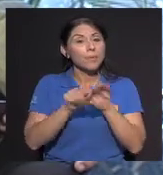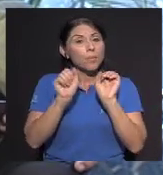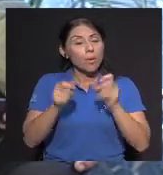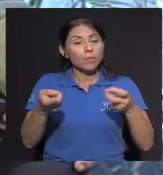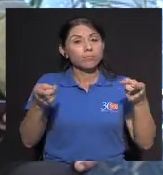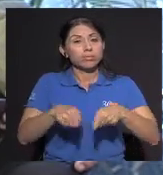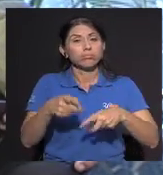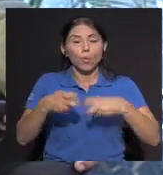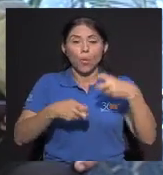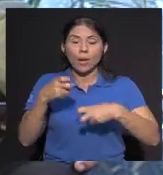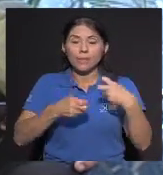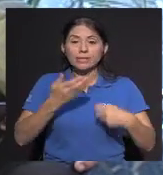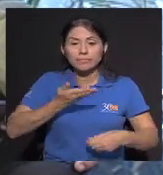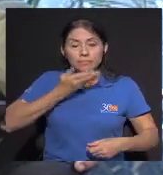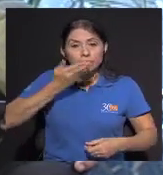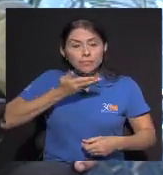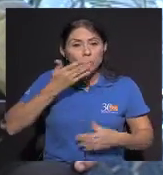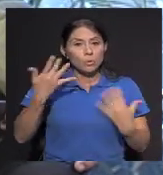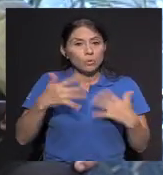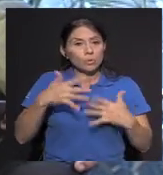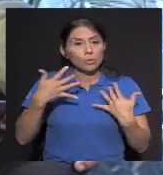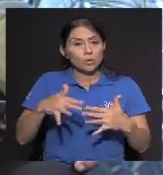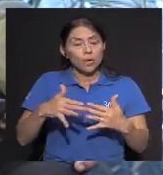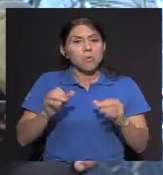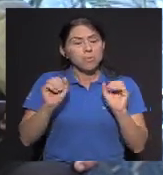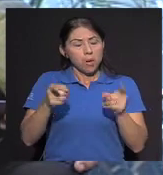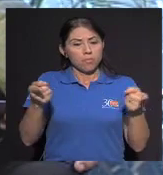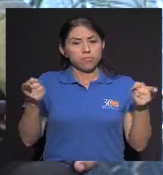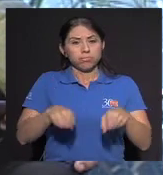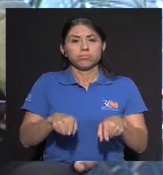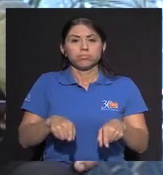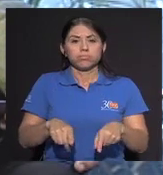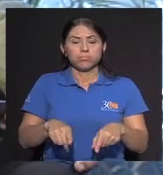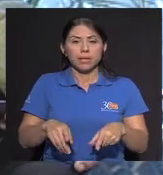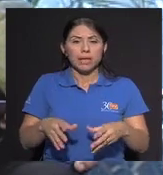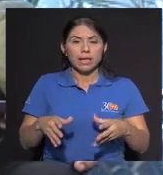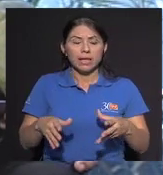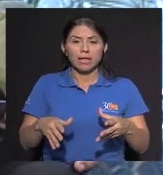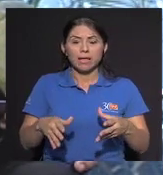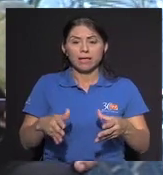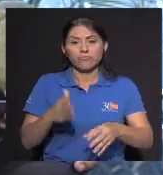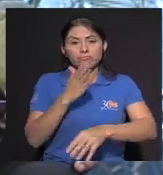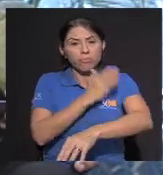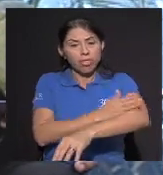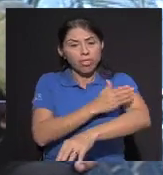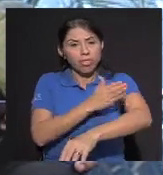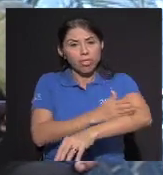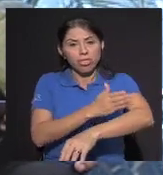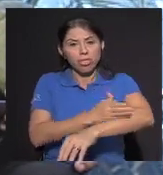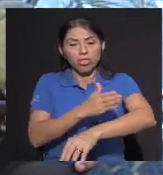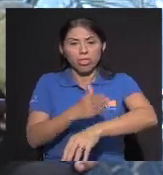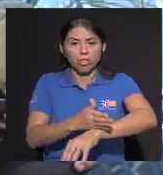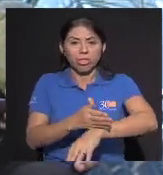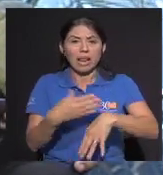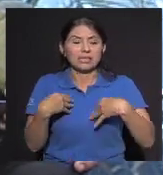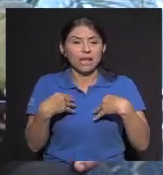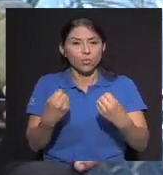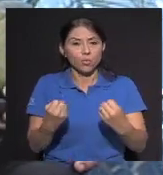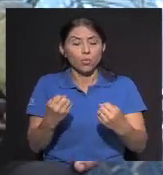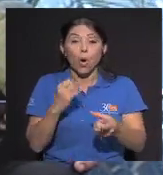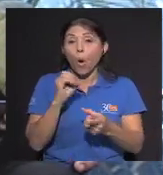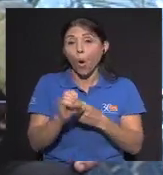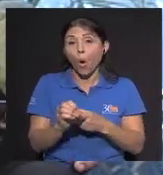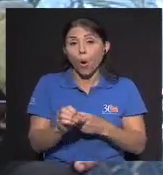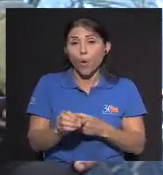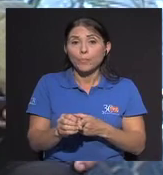Produce Afecciones respiratorias Muy importantes Que conllevan El deterioro De la